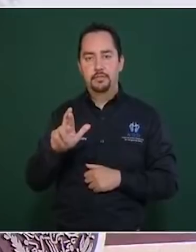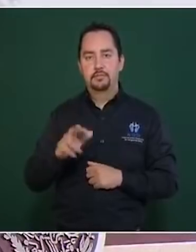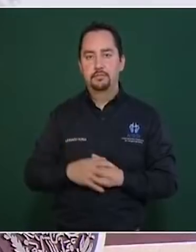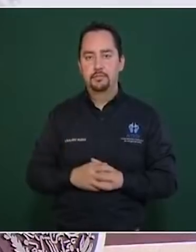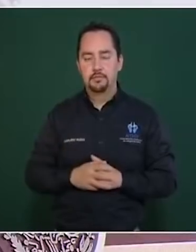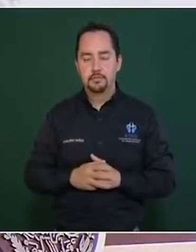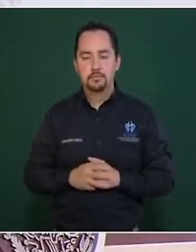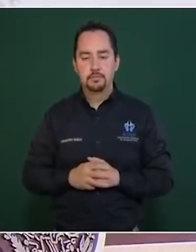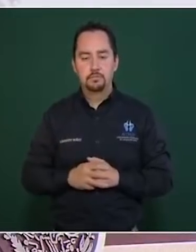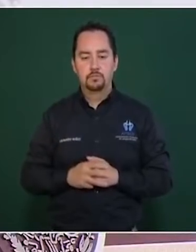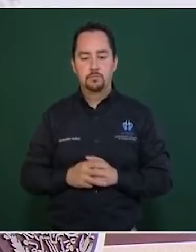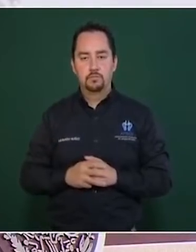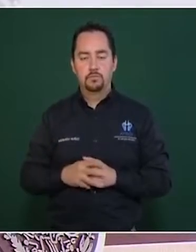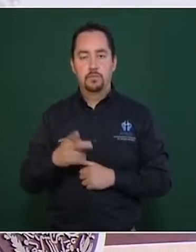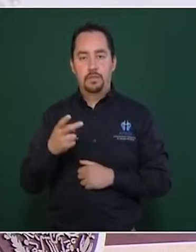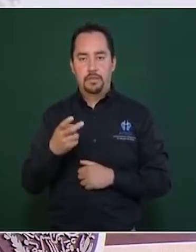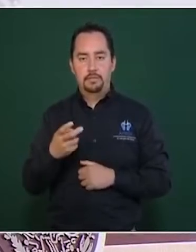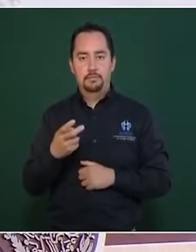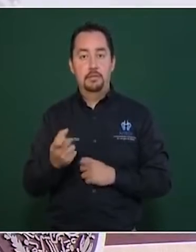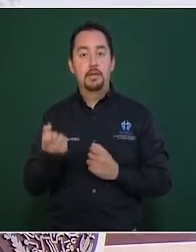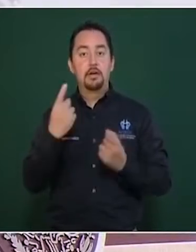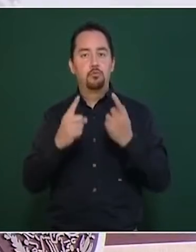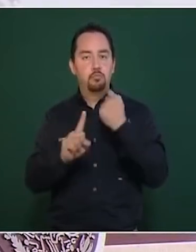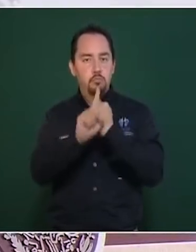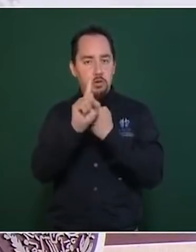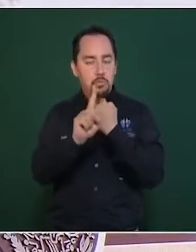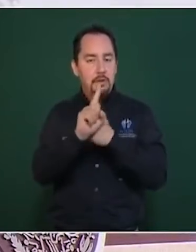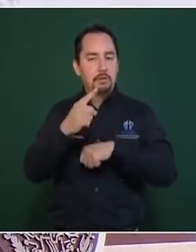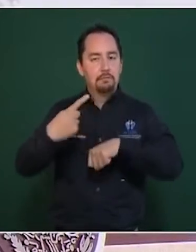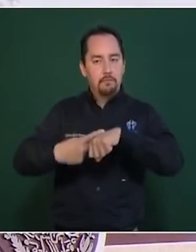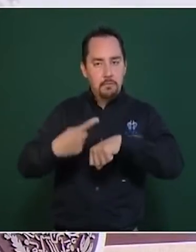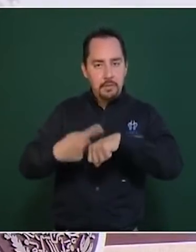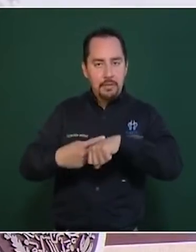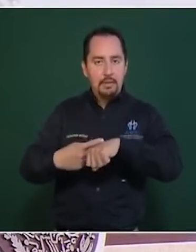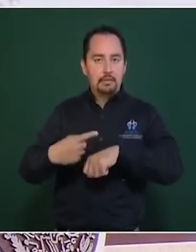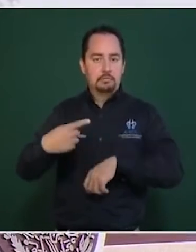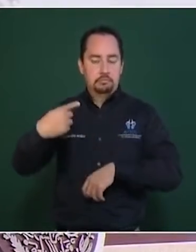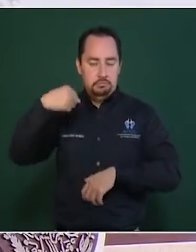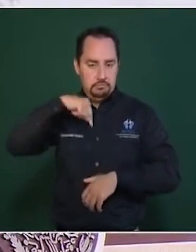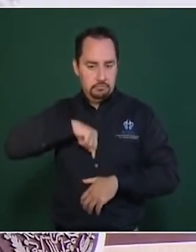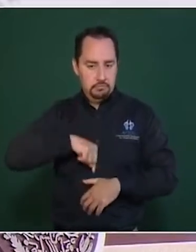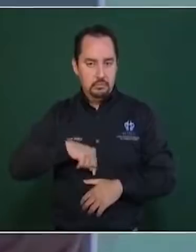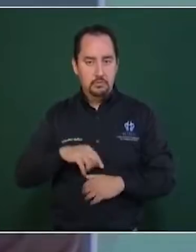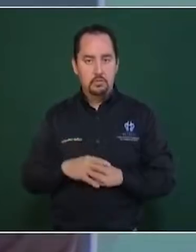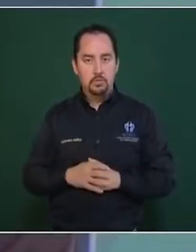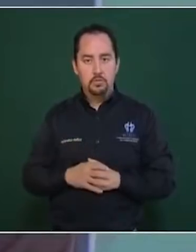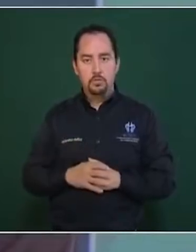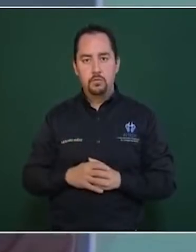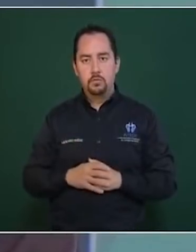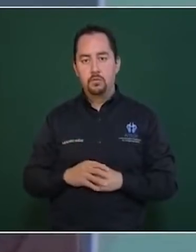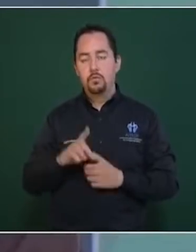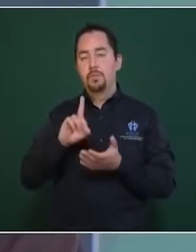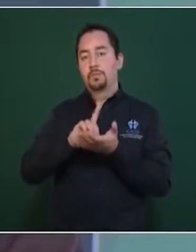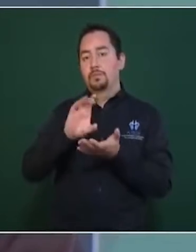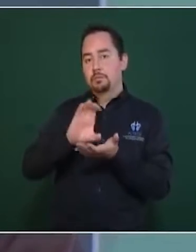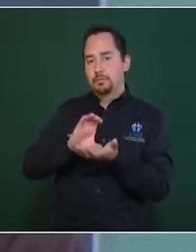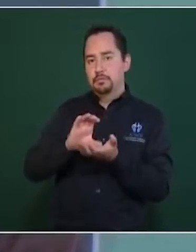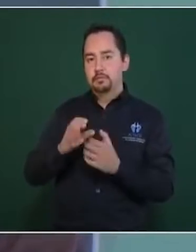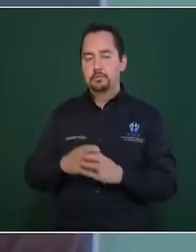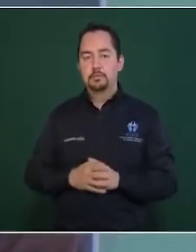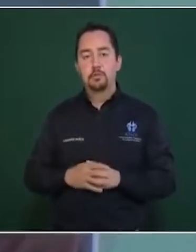Quienes tienen algún problema, enfermedad crónica, discapacidad,